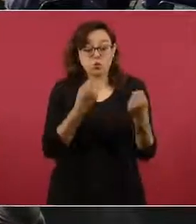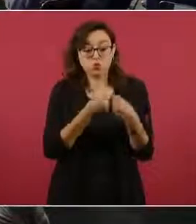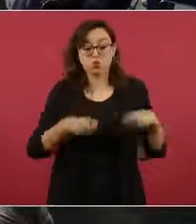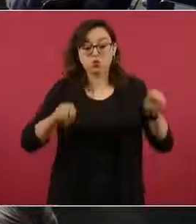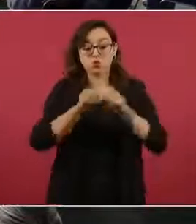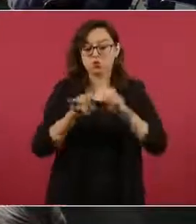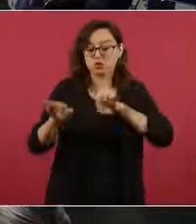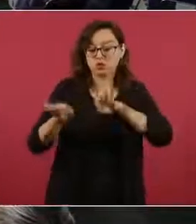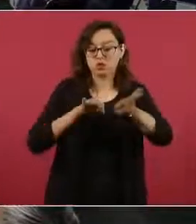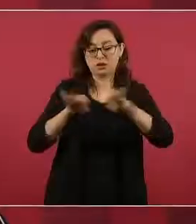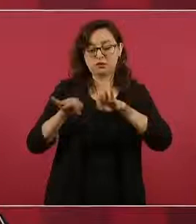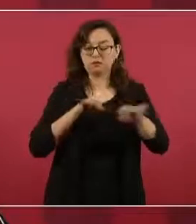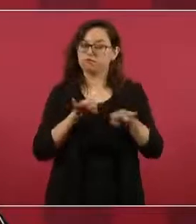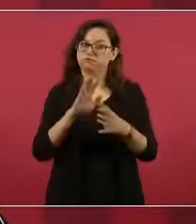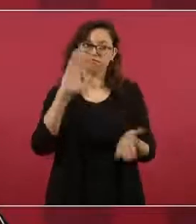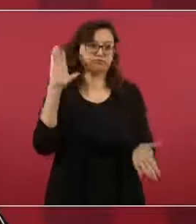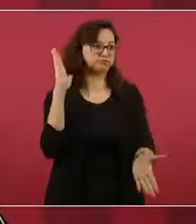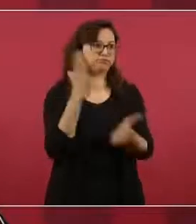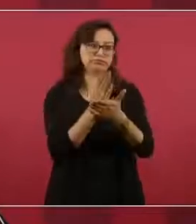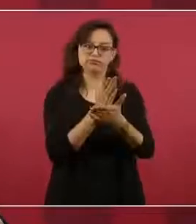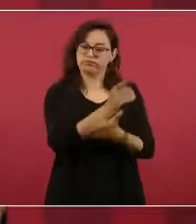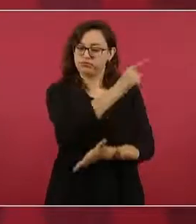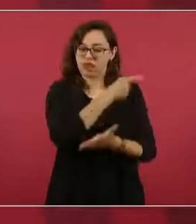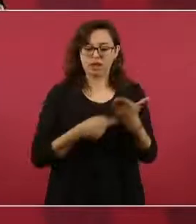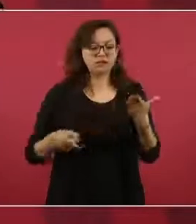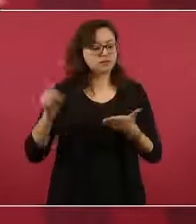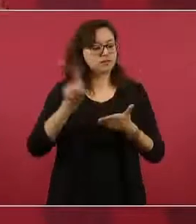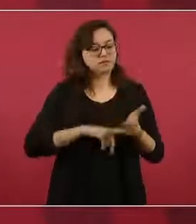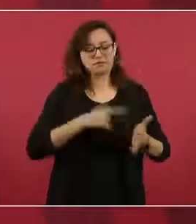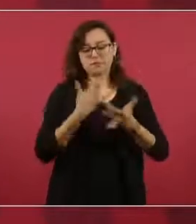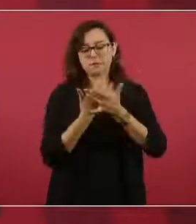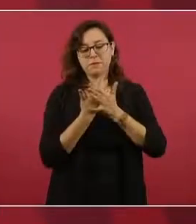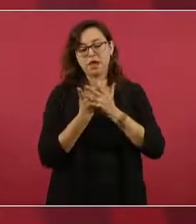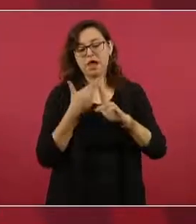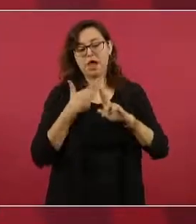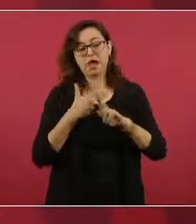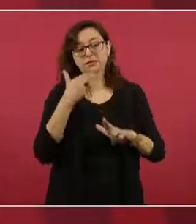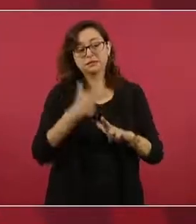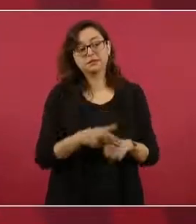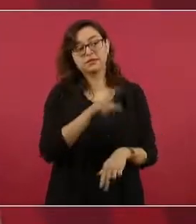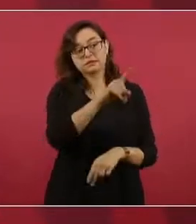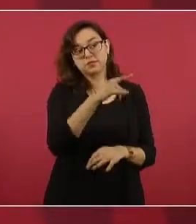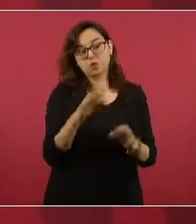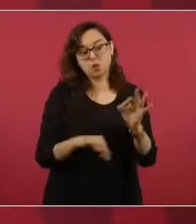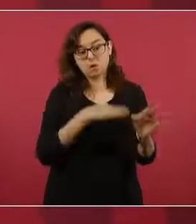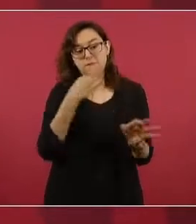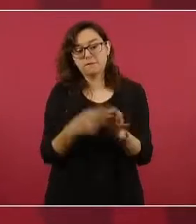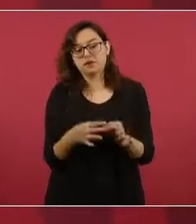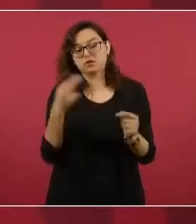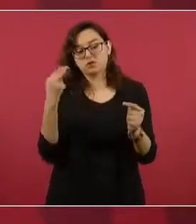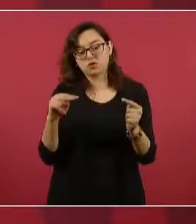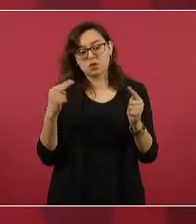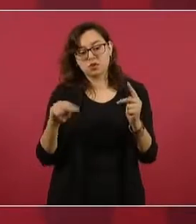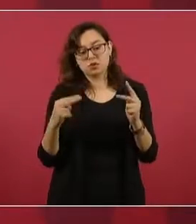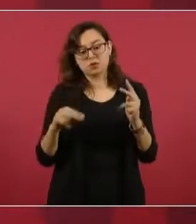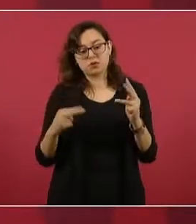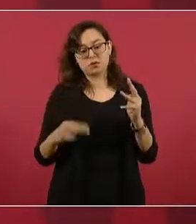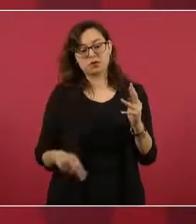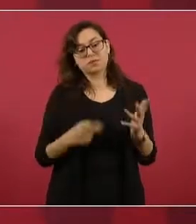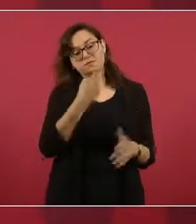que di, hasta que no se cumpliera con